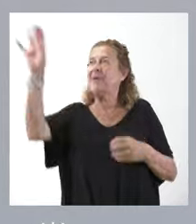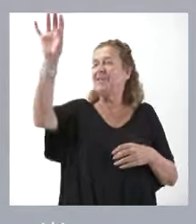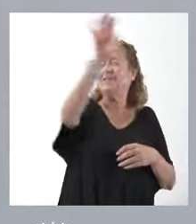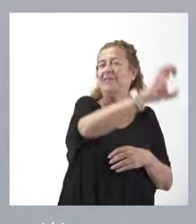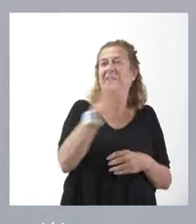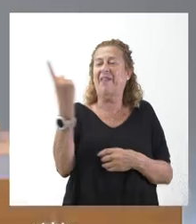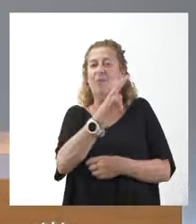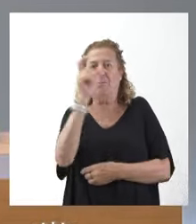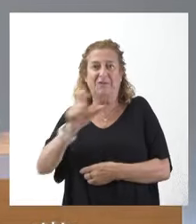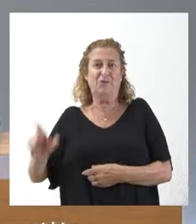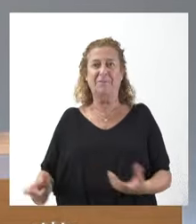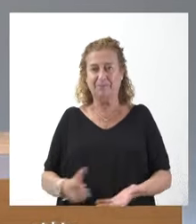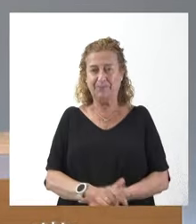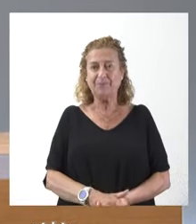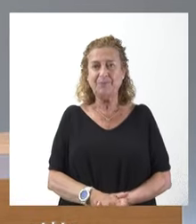cada persona.